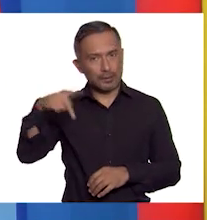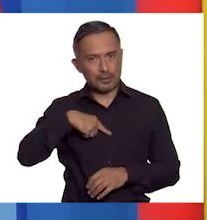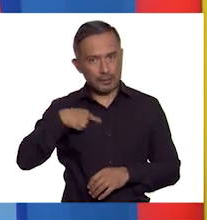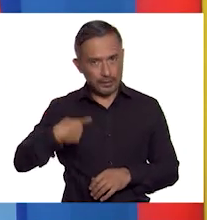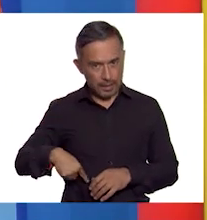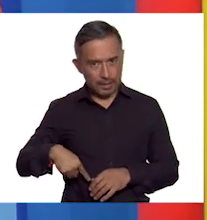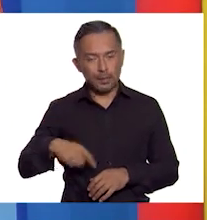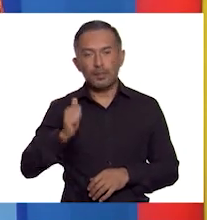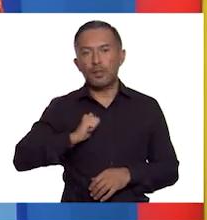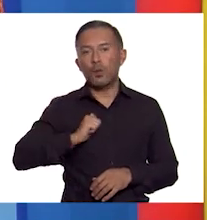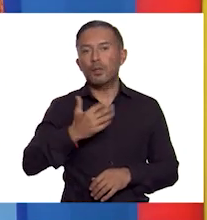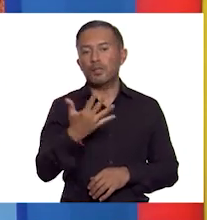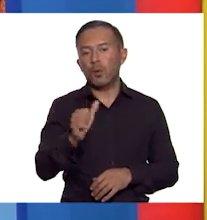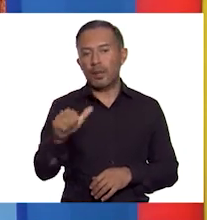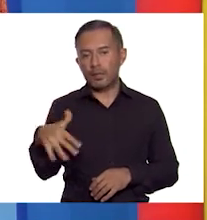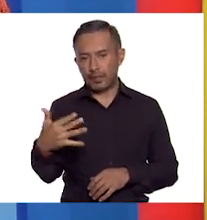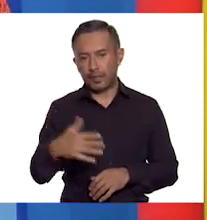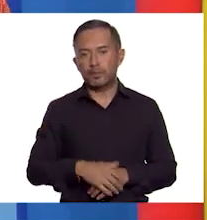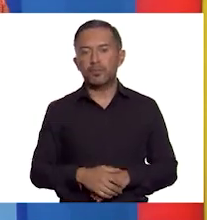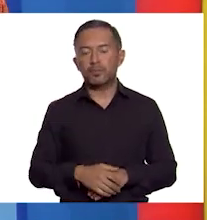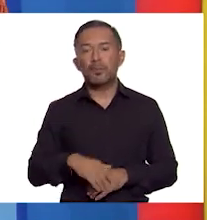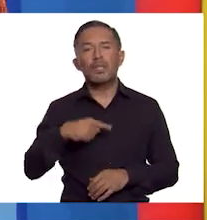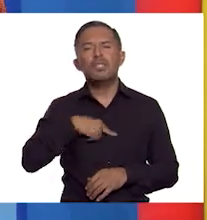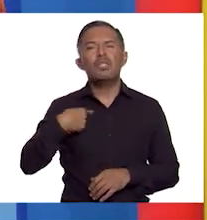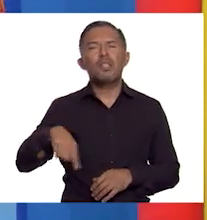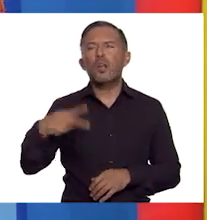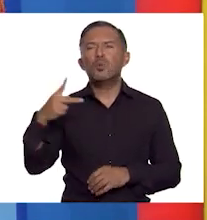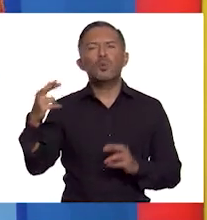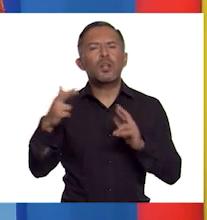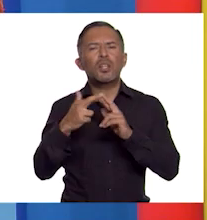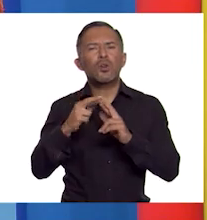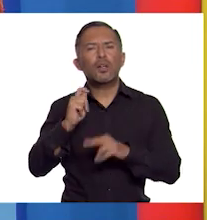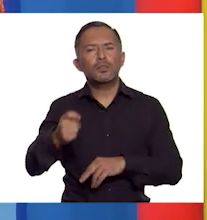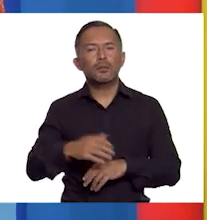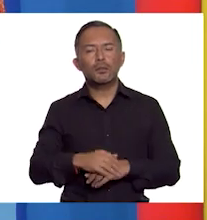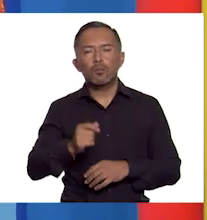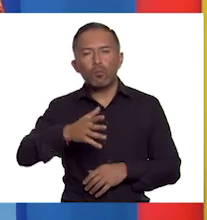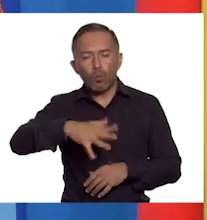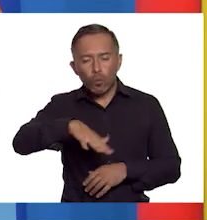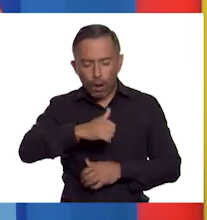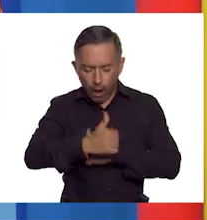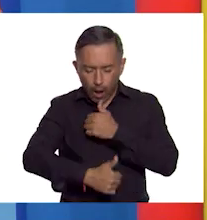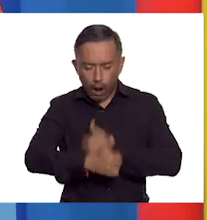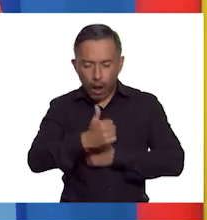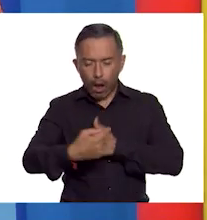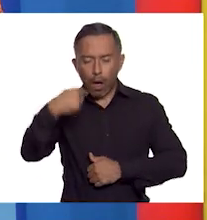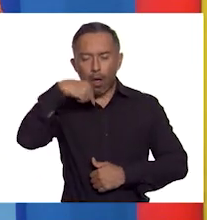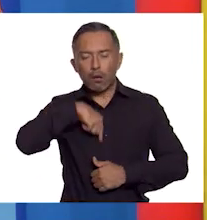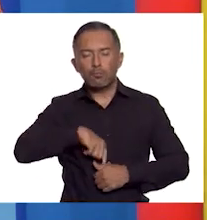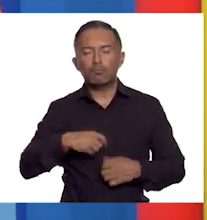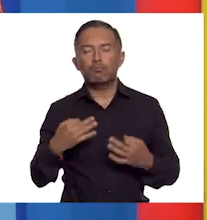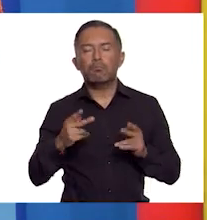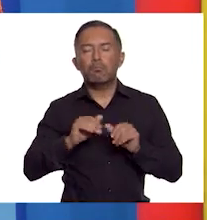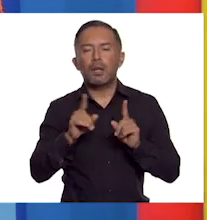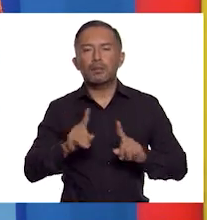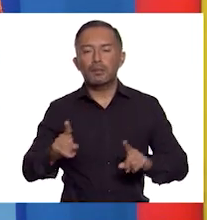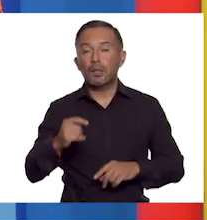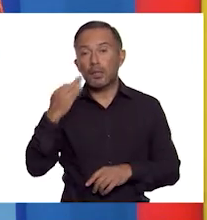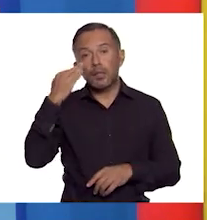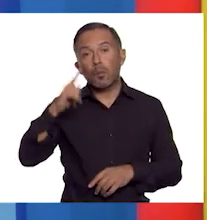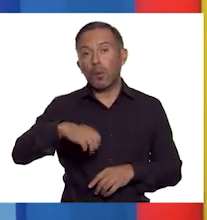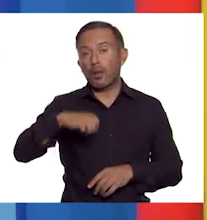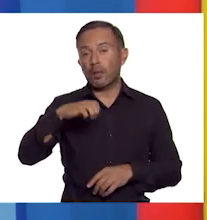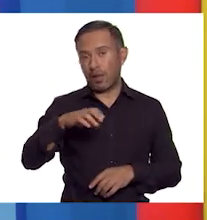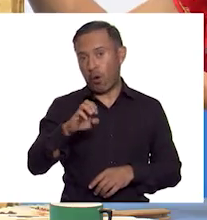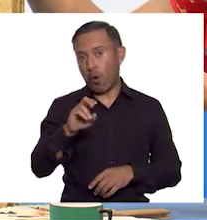XV. Religiones en China, la búsqueda de la armonía interior. Edad de oro china, arte e inventos.